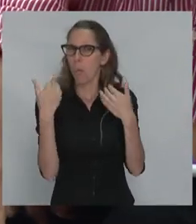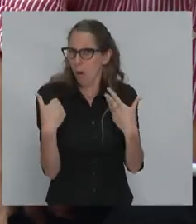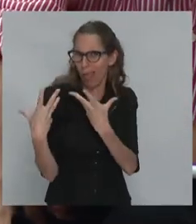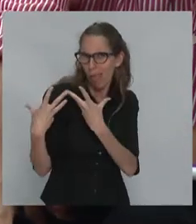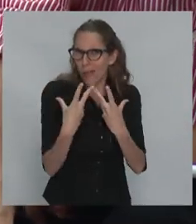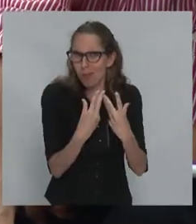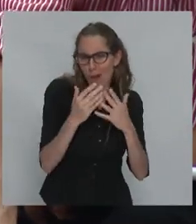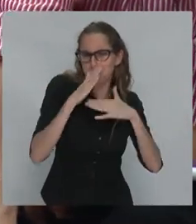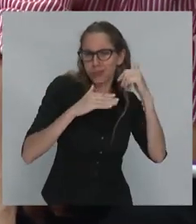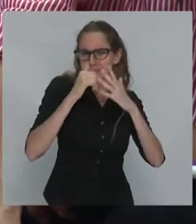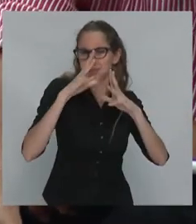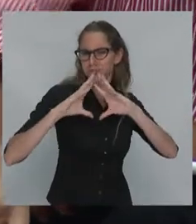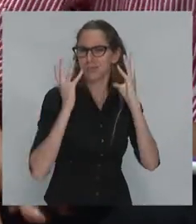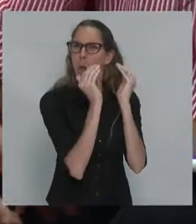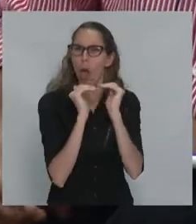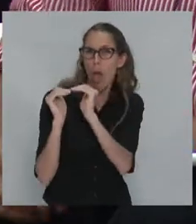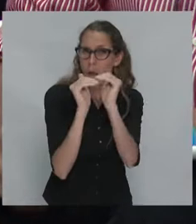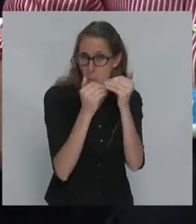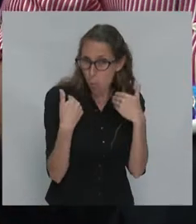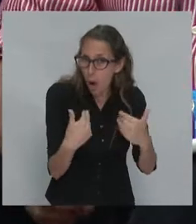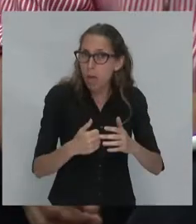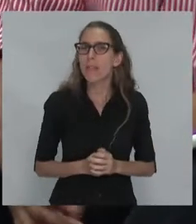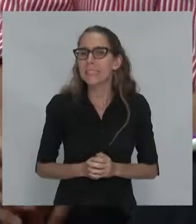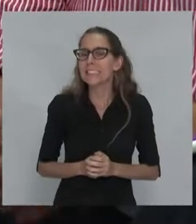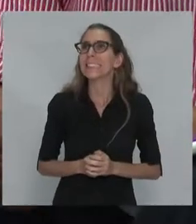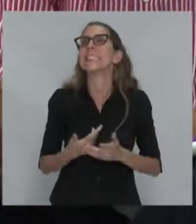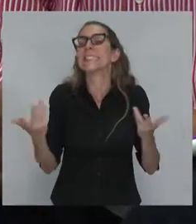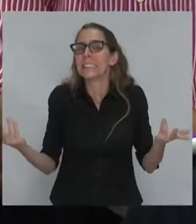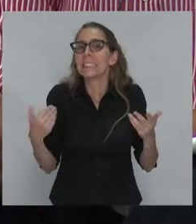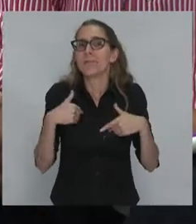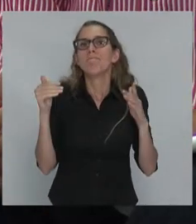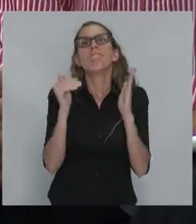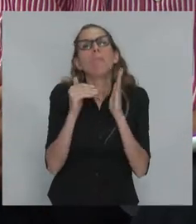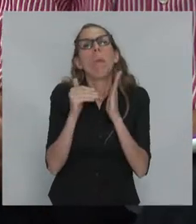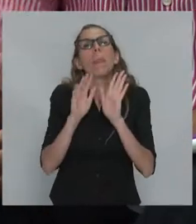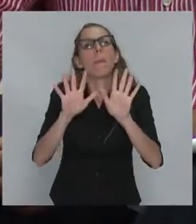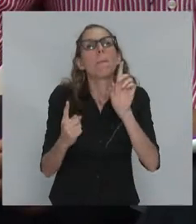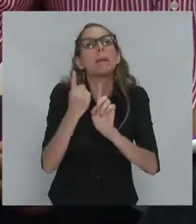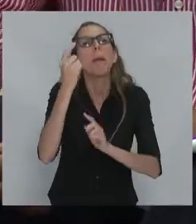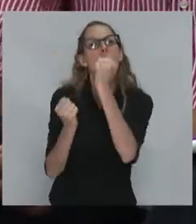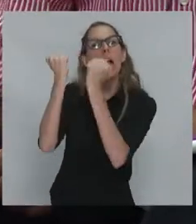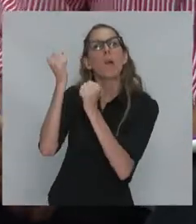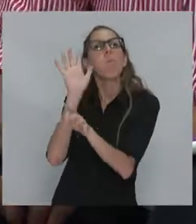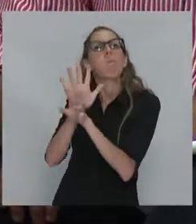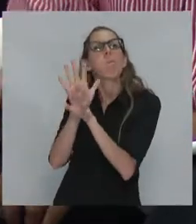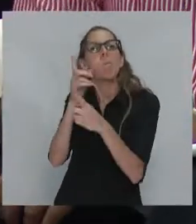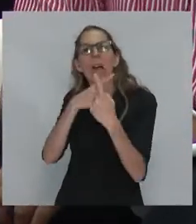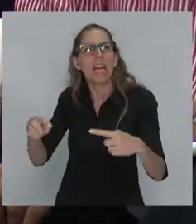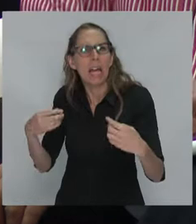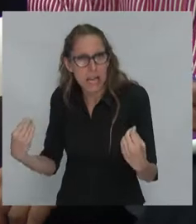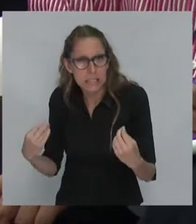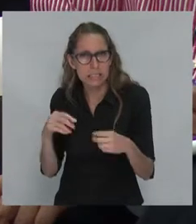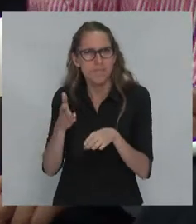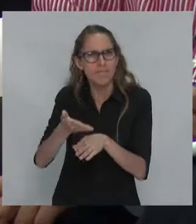a construir un mundo de iguales? Yo diría que depende de lo que entendamos por economía. ¿Qué fue lo que